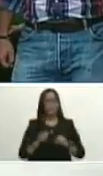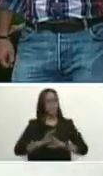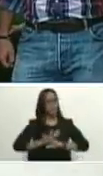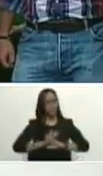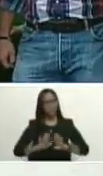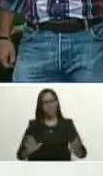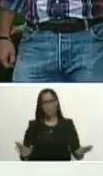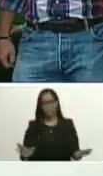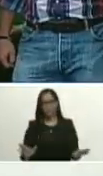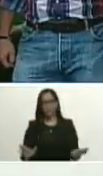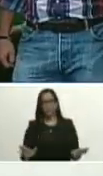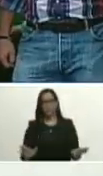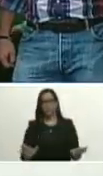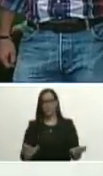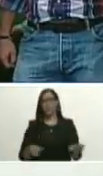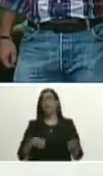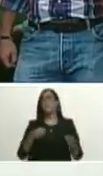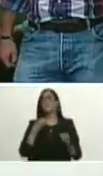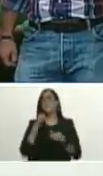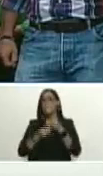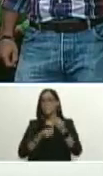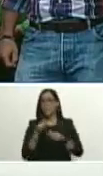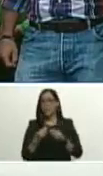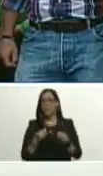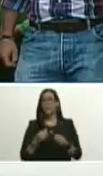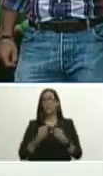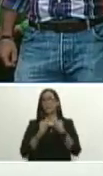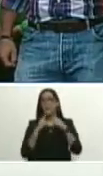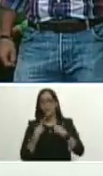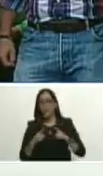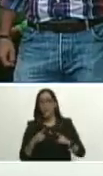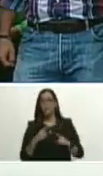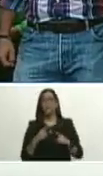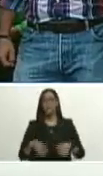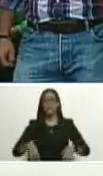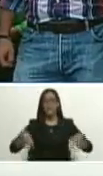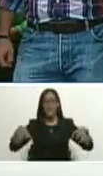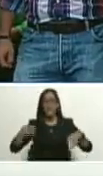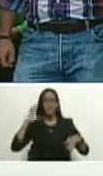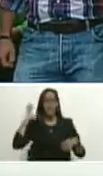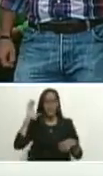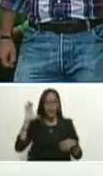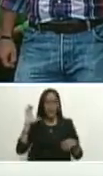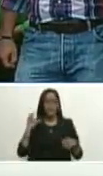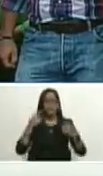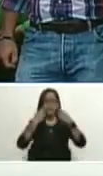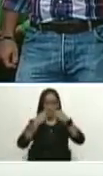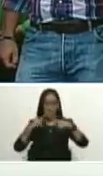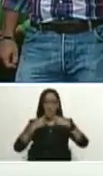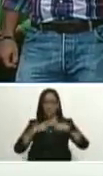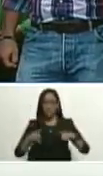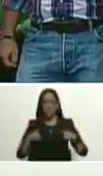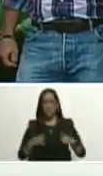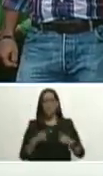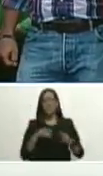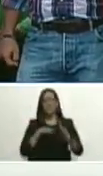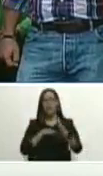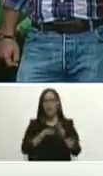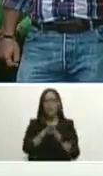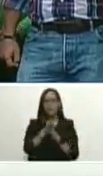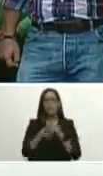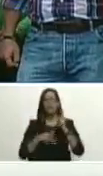diversificar las fuentes de riquezas del país y de avanzar en una gran vocación